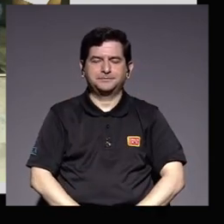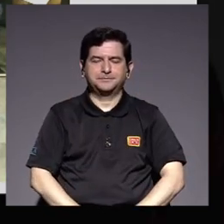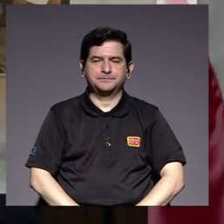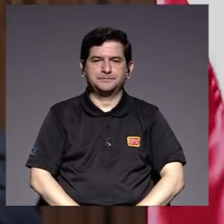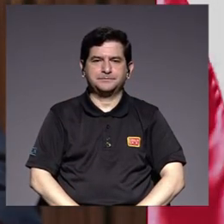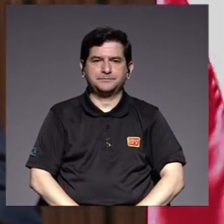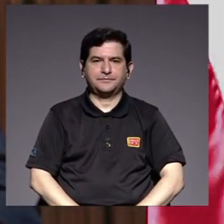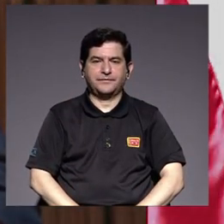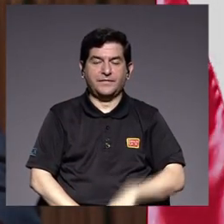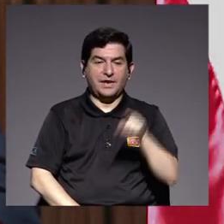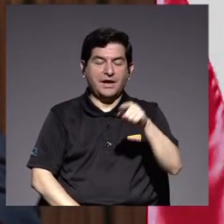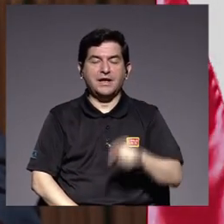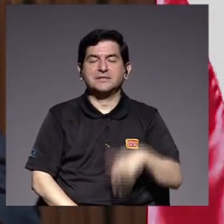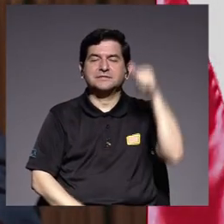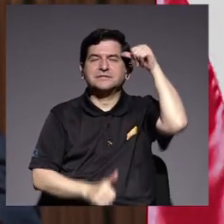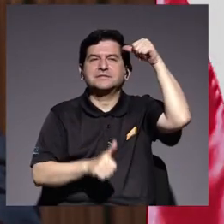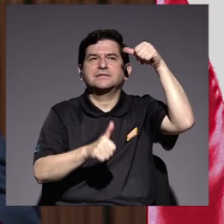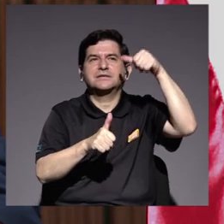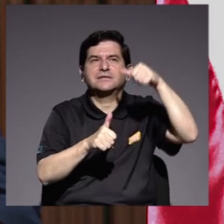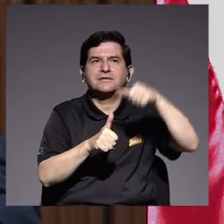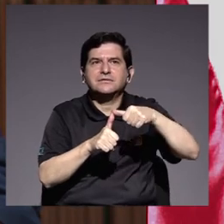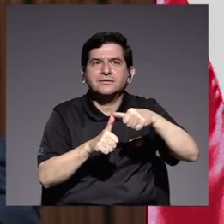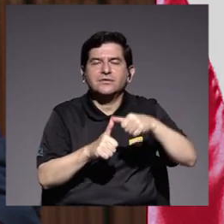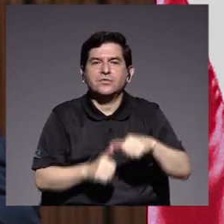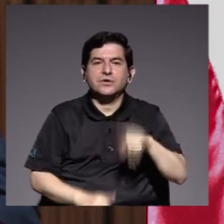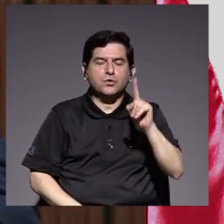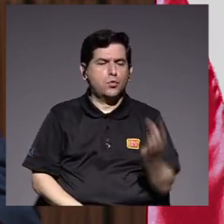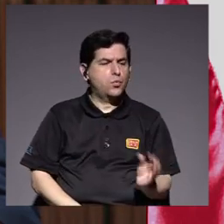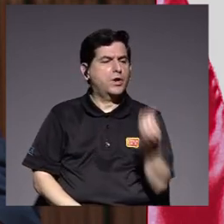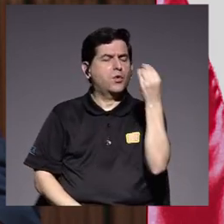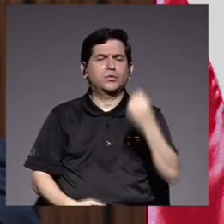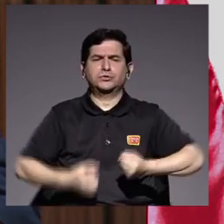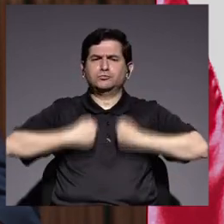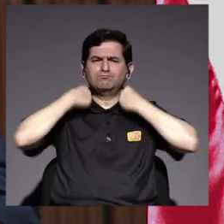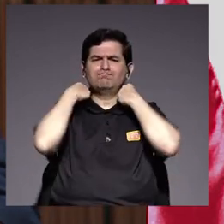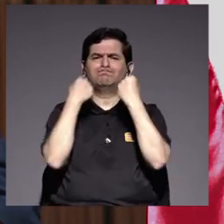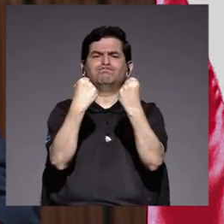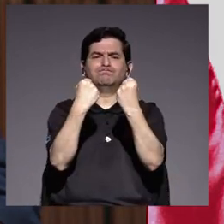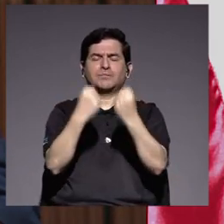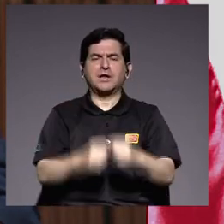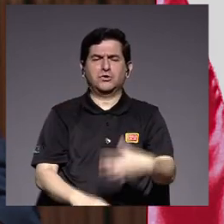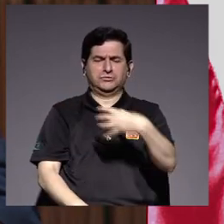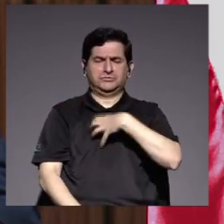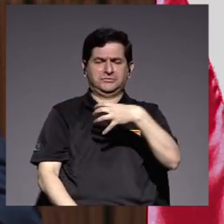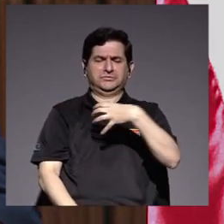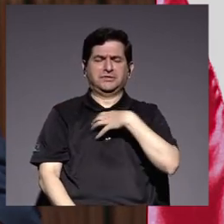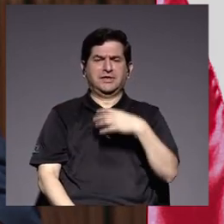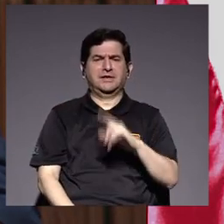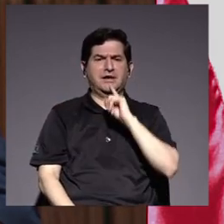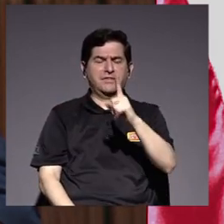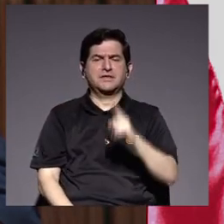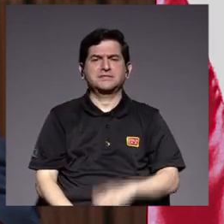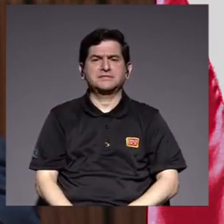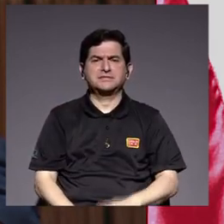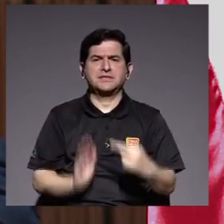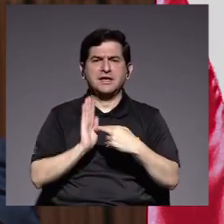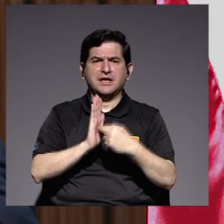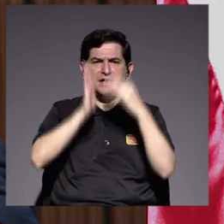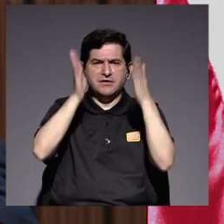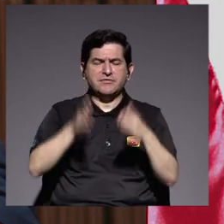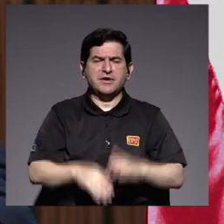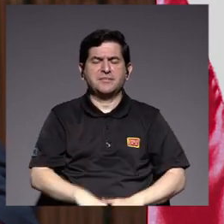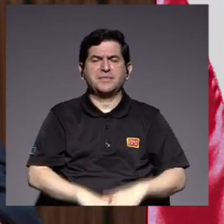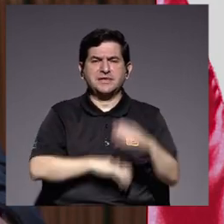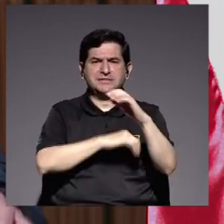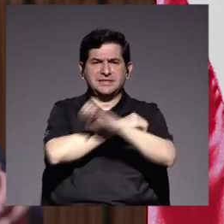esta efeméride nos recuerda una juventud valiente que alzó su voz para asegurar que las y los representantes del